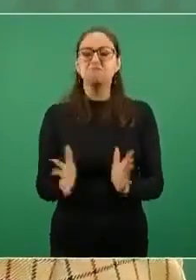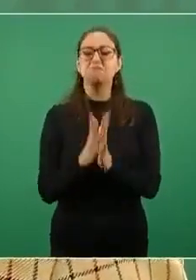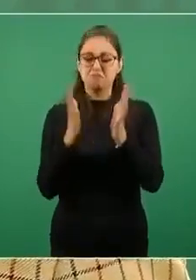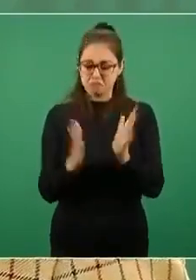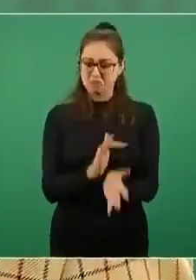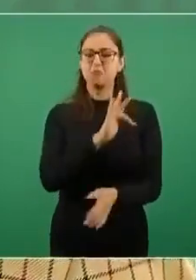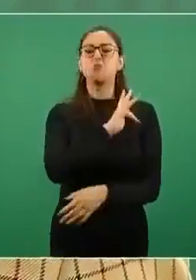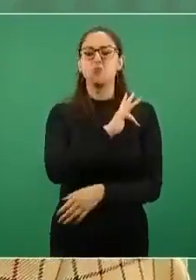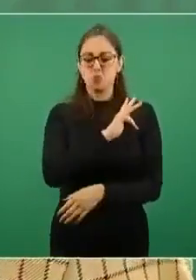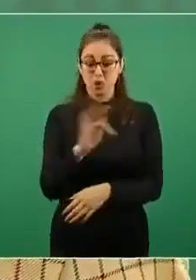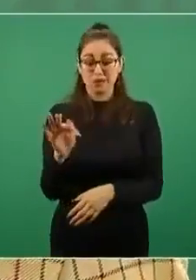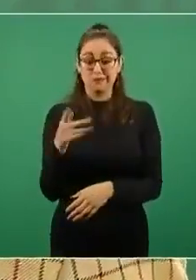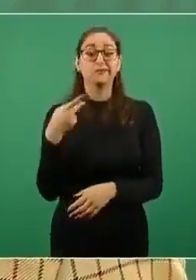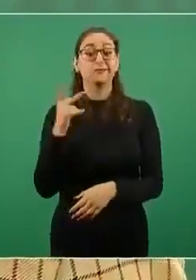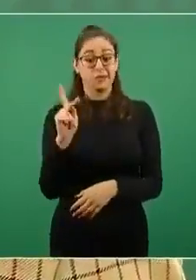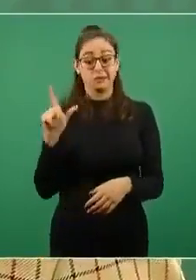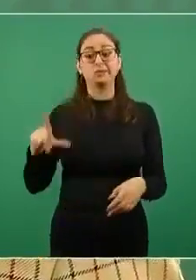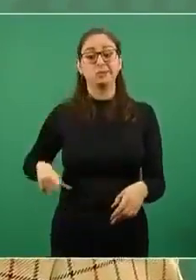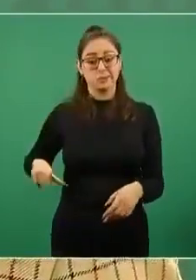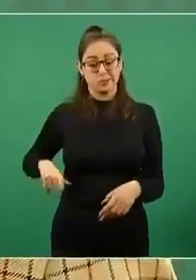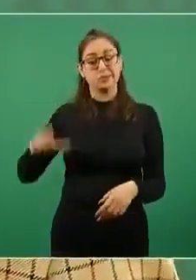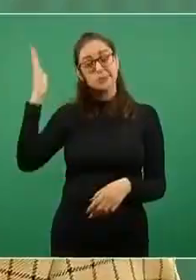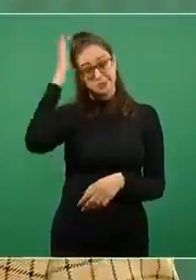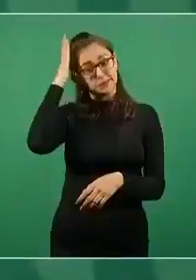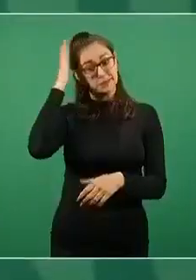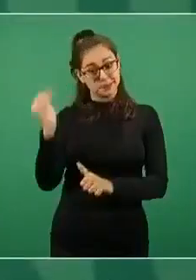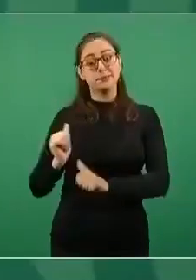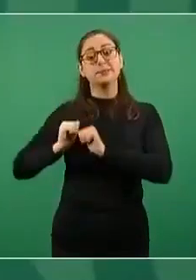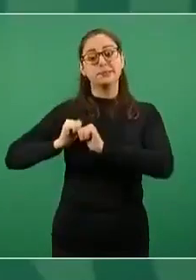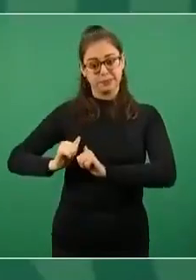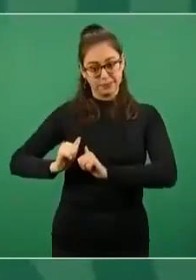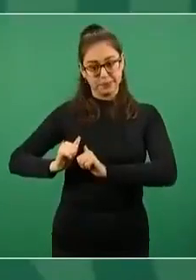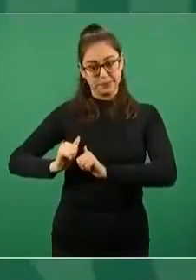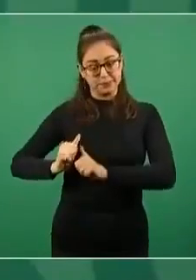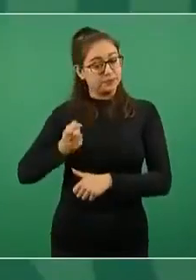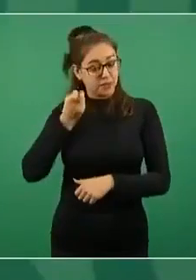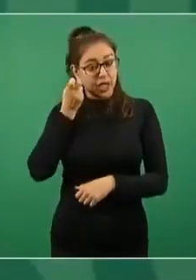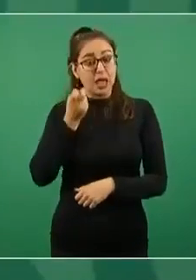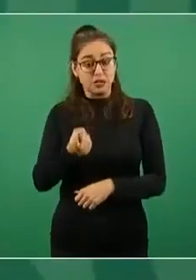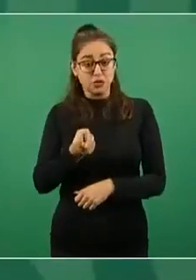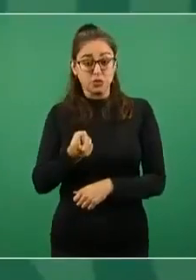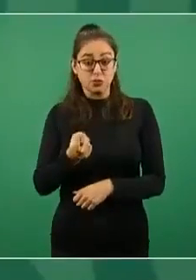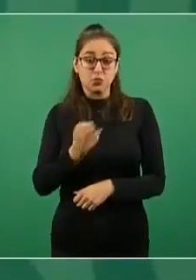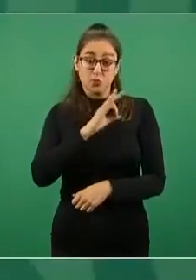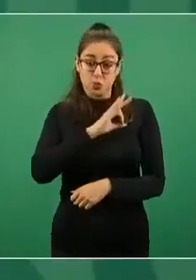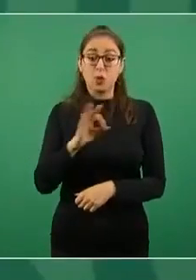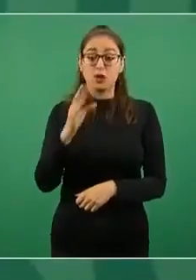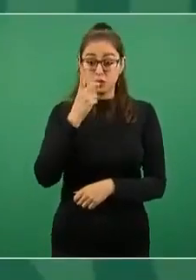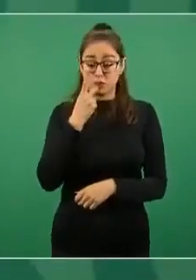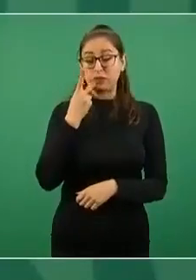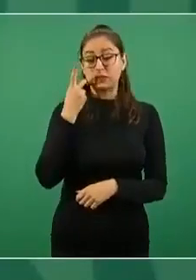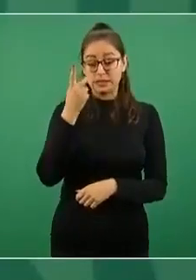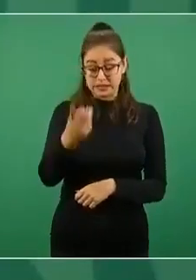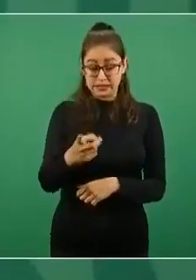monopolio, pero hay rectoría, hay rectoría del Estado. Eso es lo que yo pudiera compartirles y decirles.